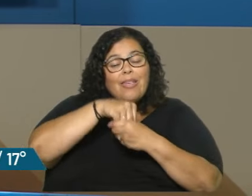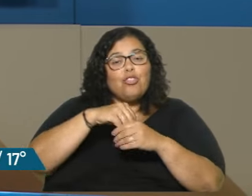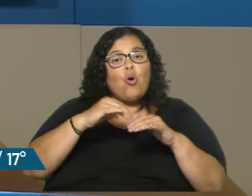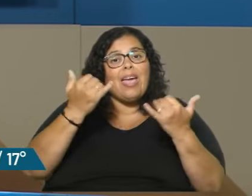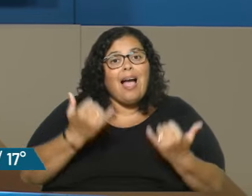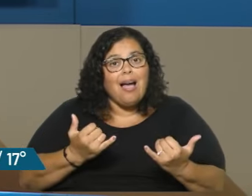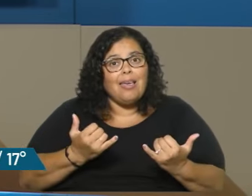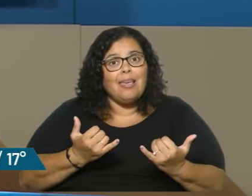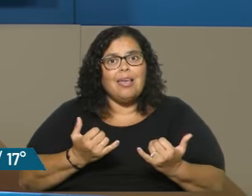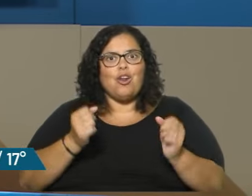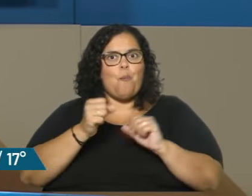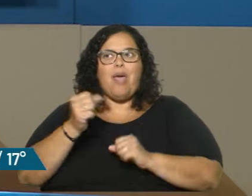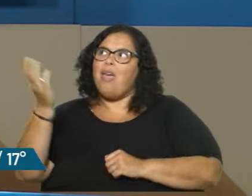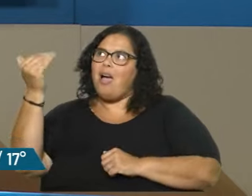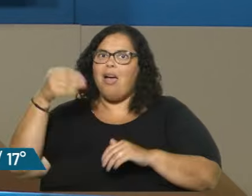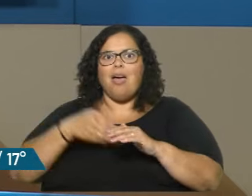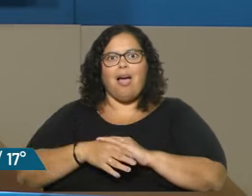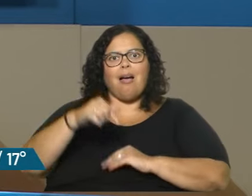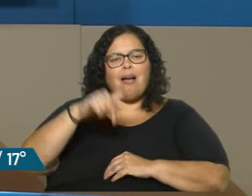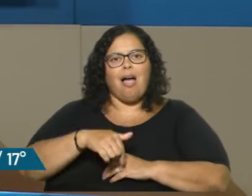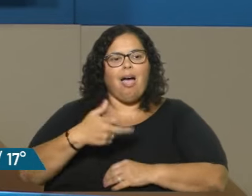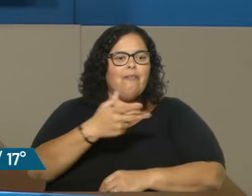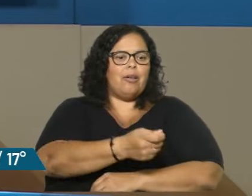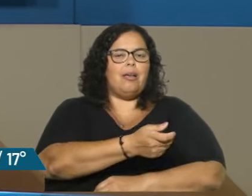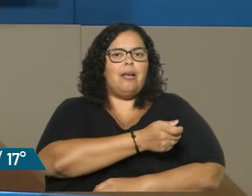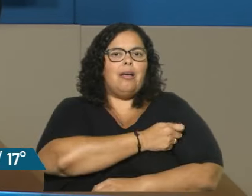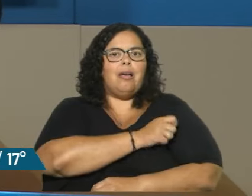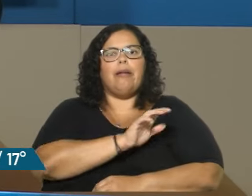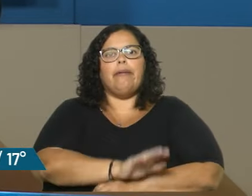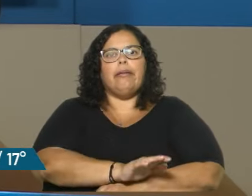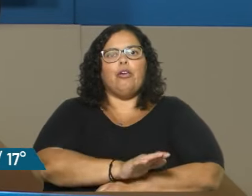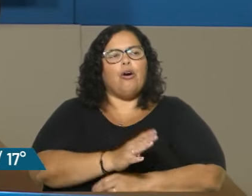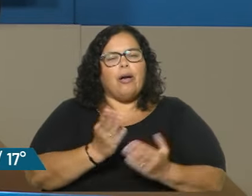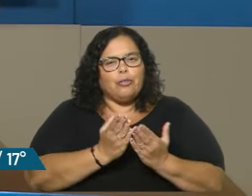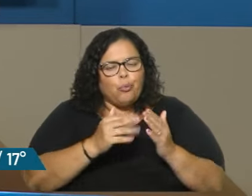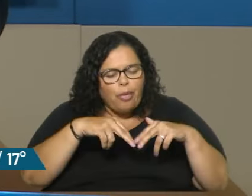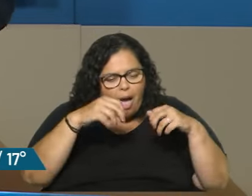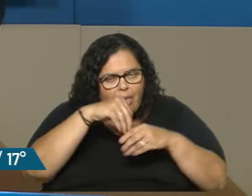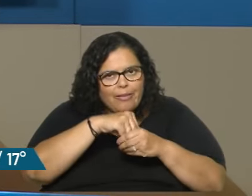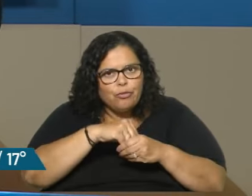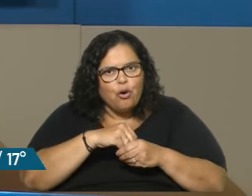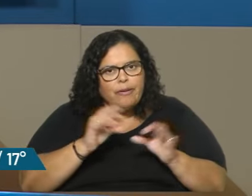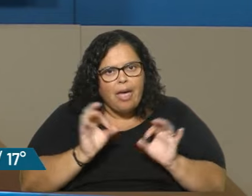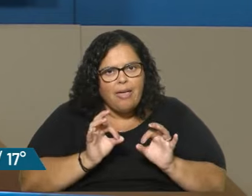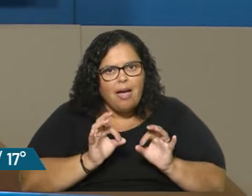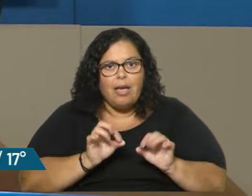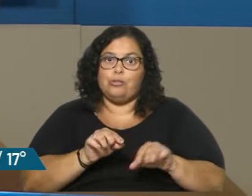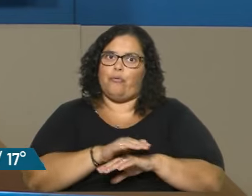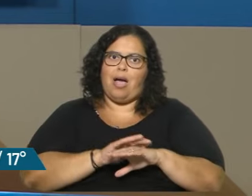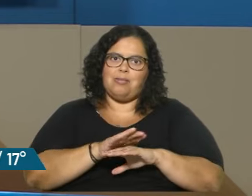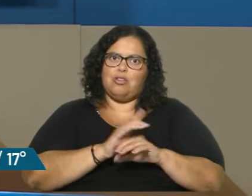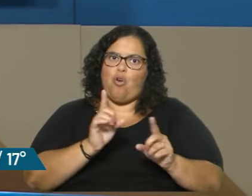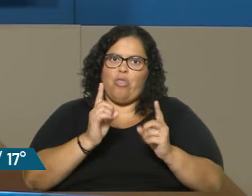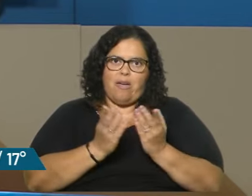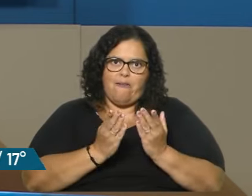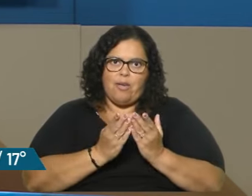Es inadmisible que entre algo, que va a ir en el cuerpo de un niño y no se estudie qué es lo que tiene. Eso es lo primero, lo básico. Y no me